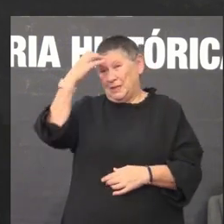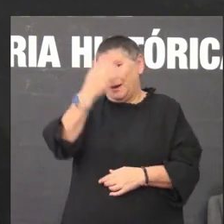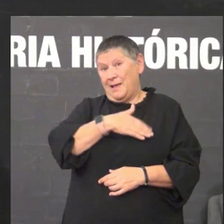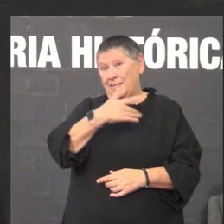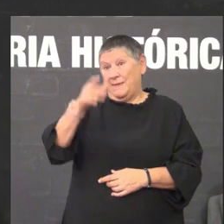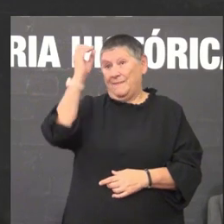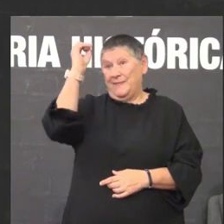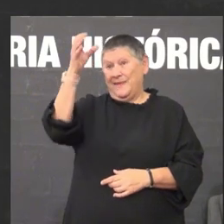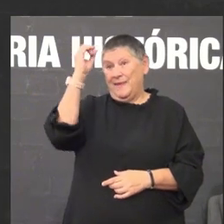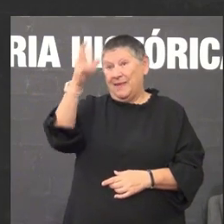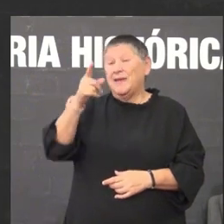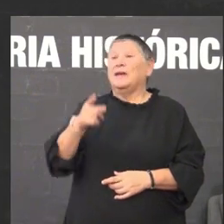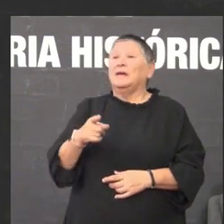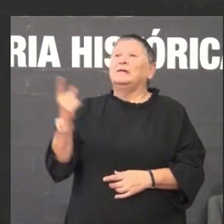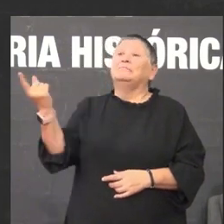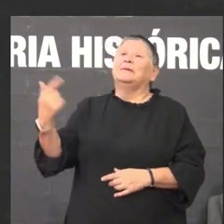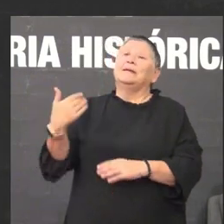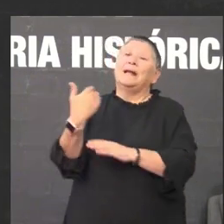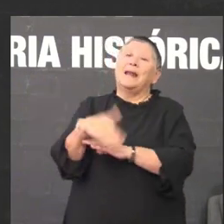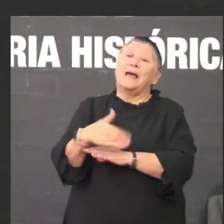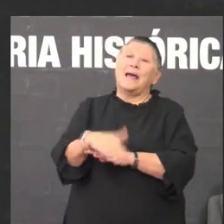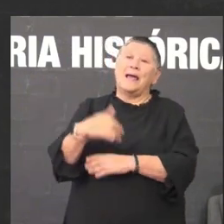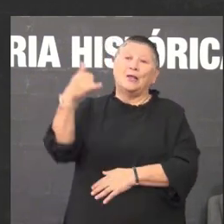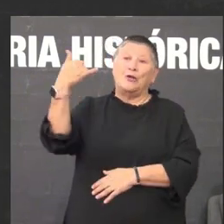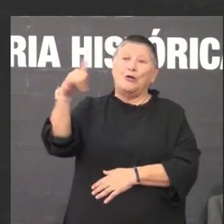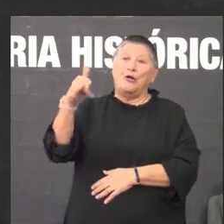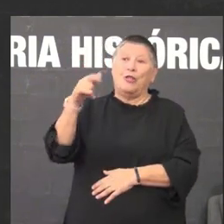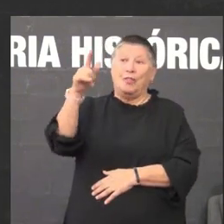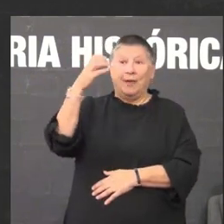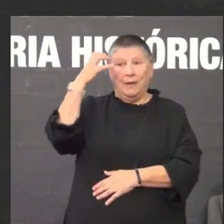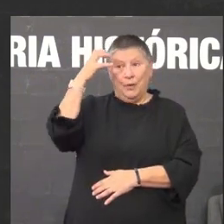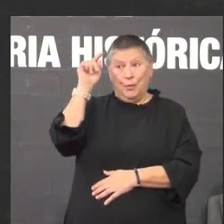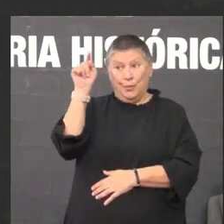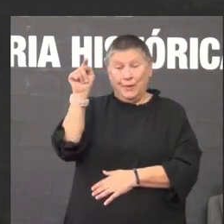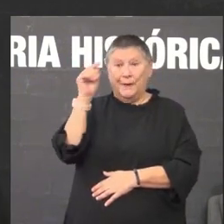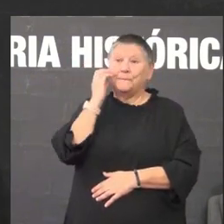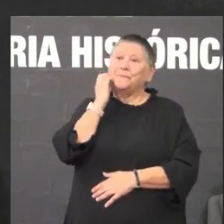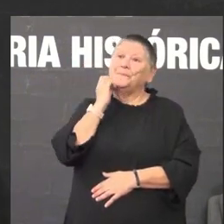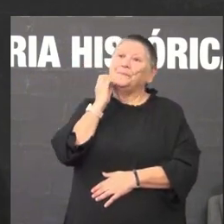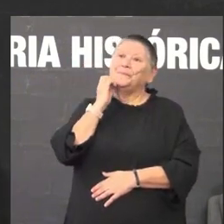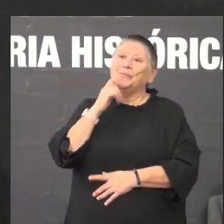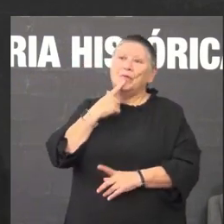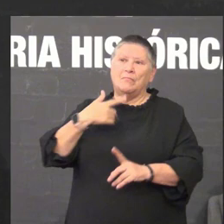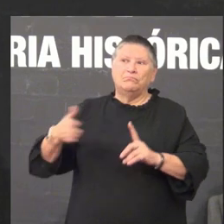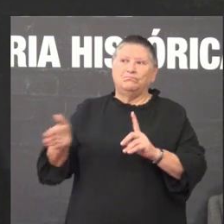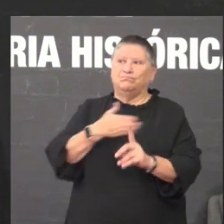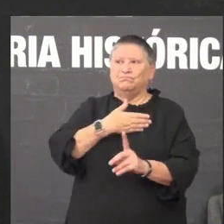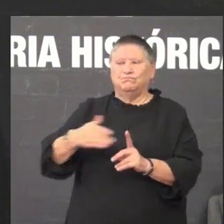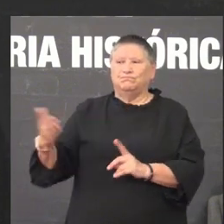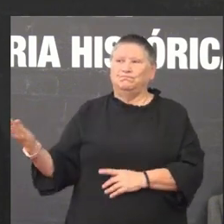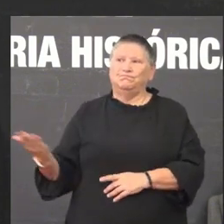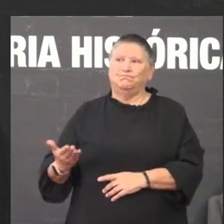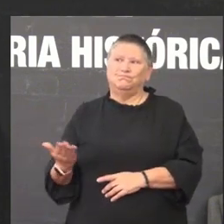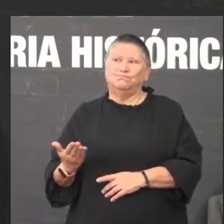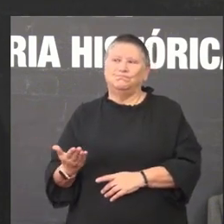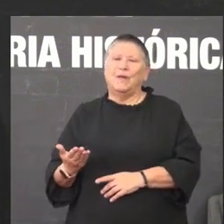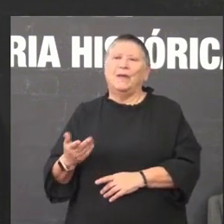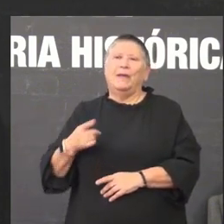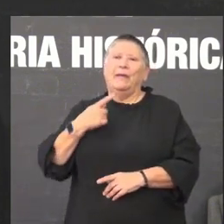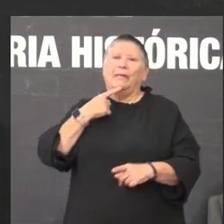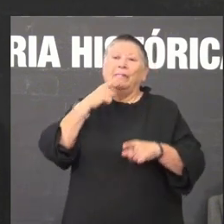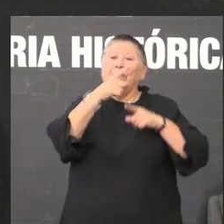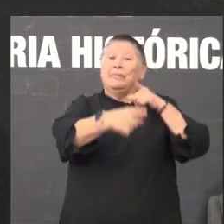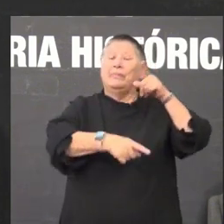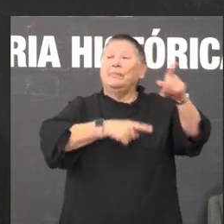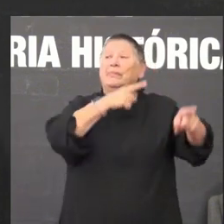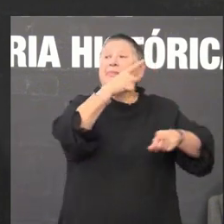dan unha malleira nas ruas do Orsán na Coruña hai que ensinala de que a causa desa